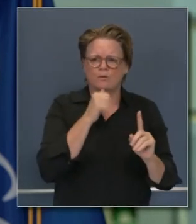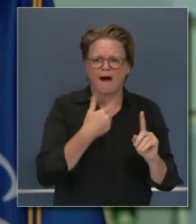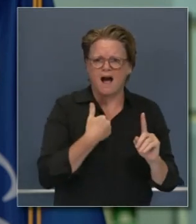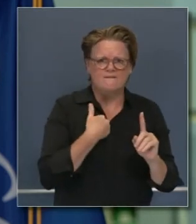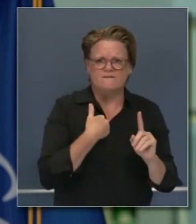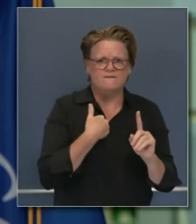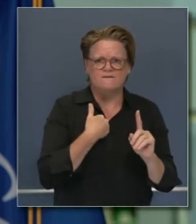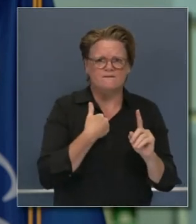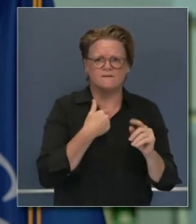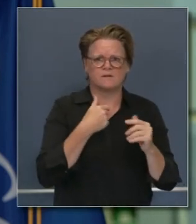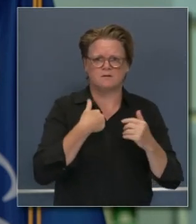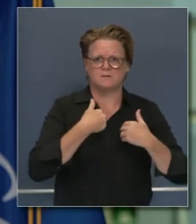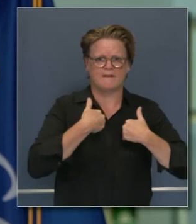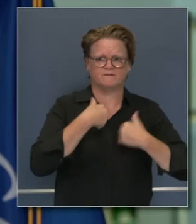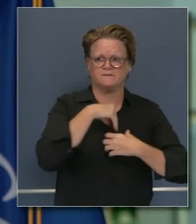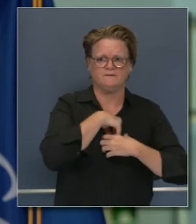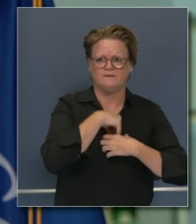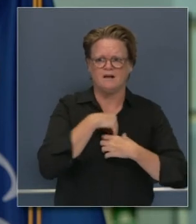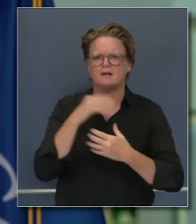de esos datos